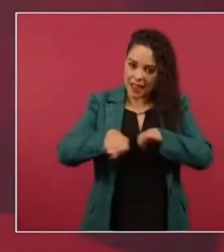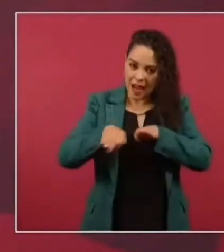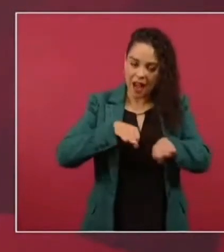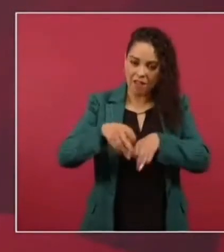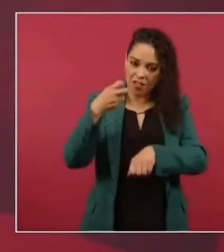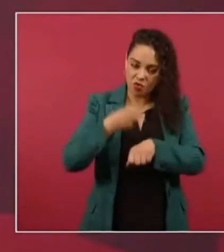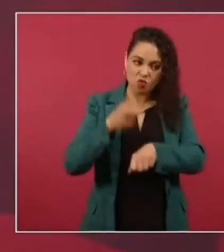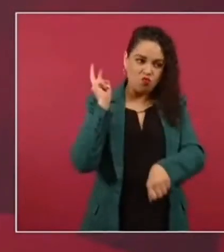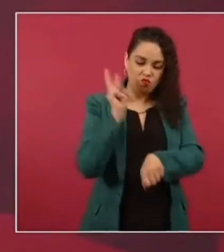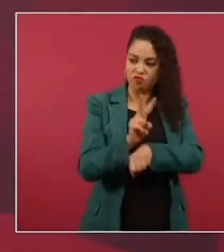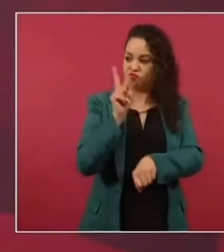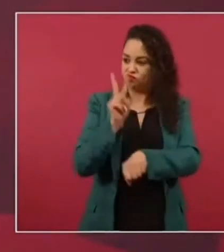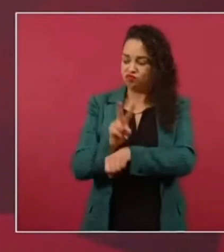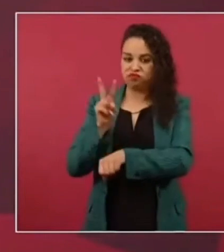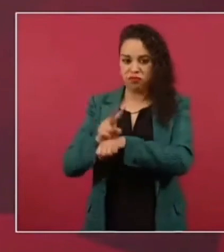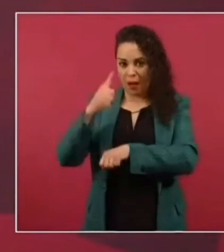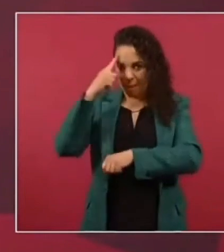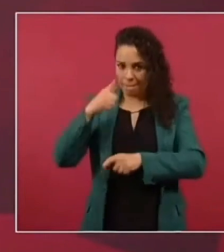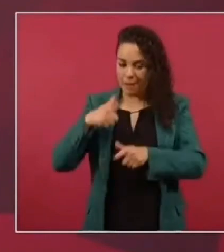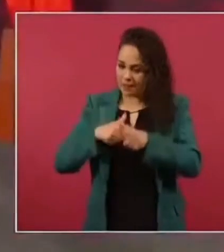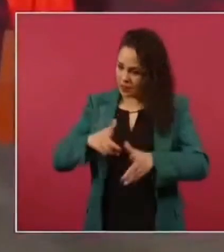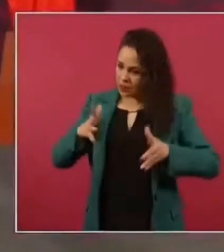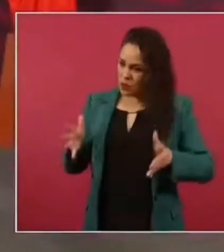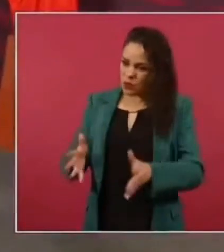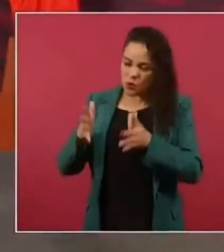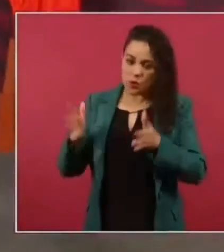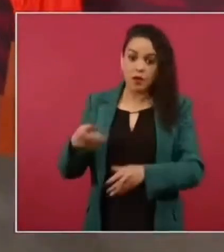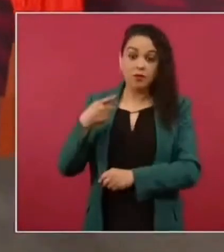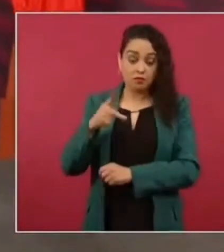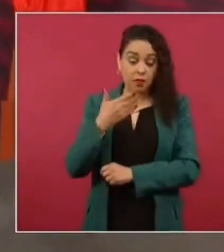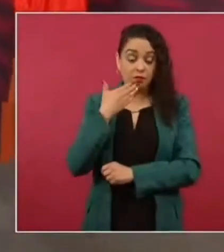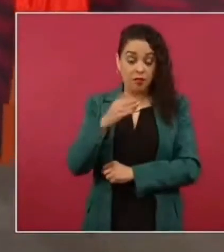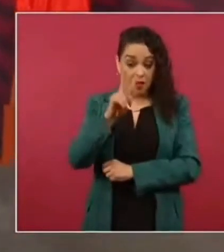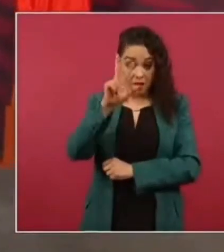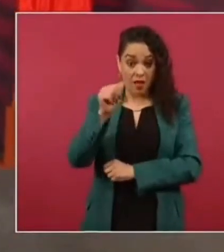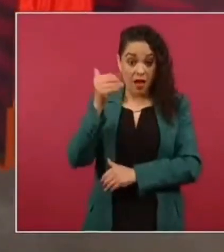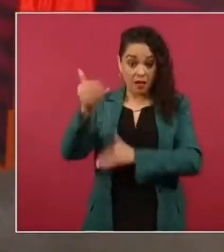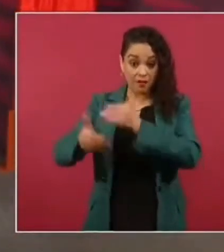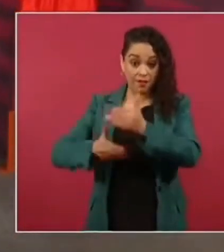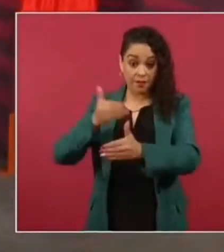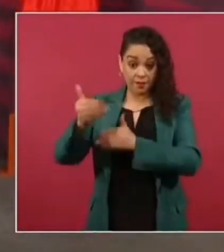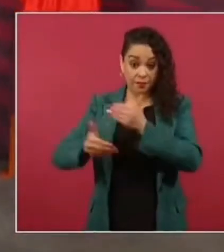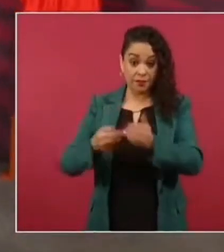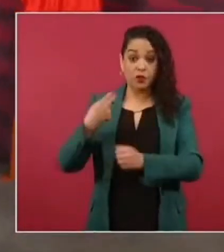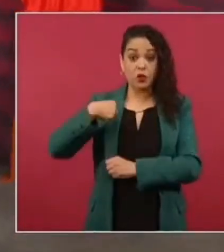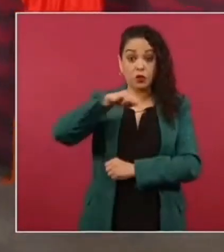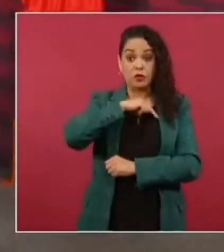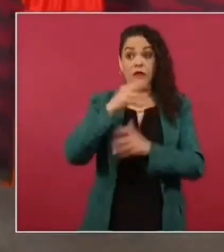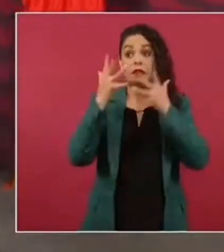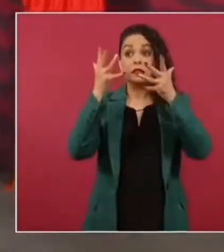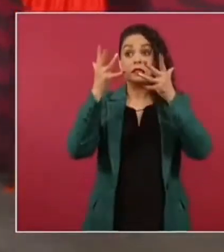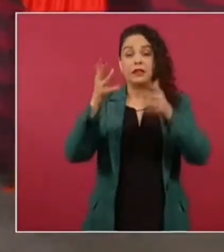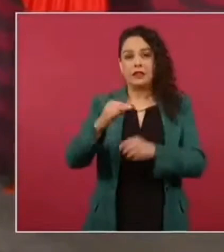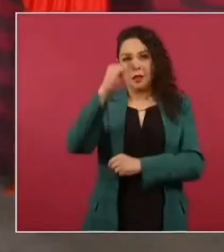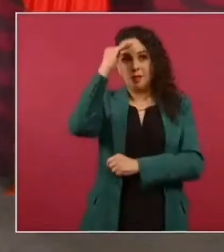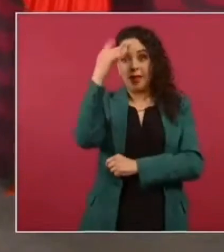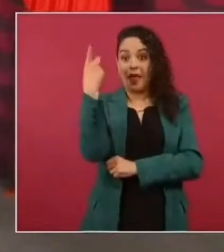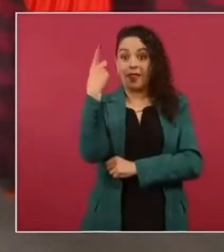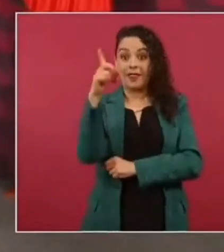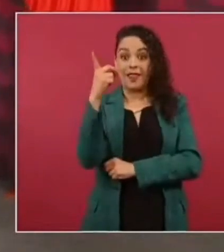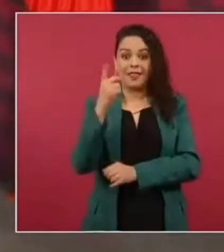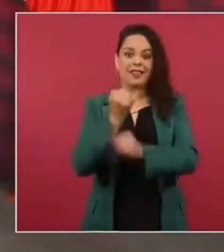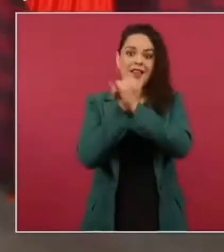supervisando pero vamos bien y queremos inaugurar en diciembre pero